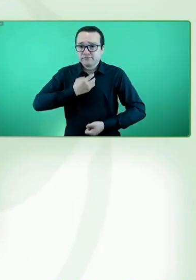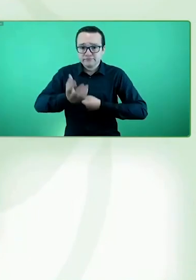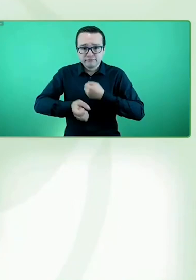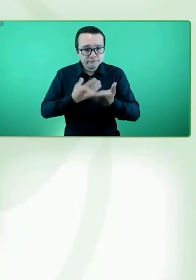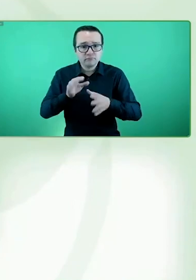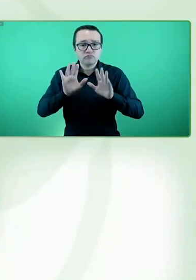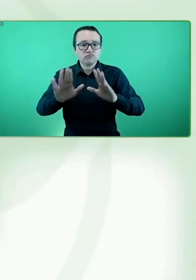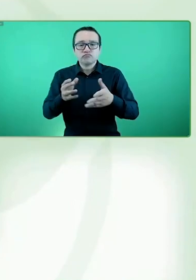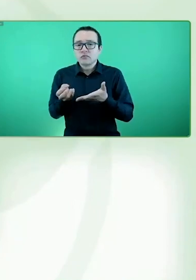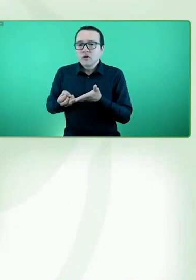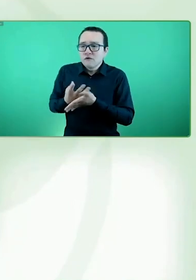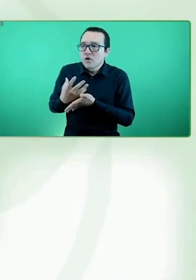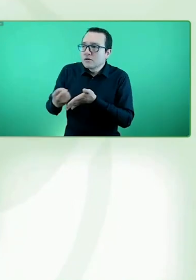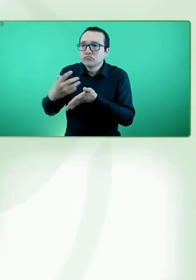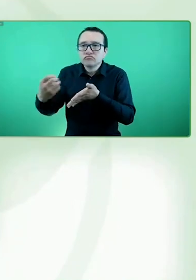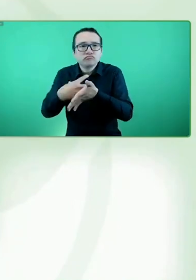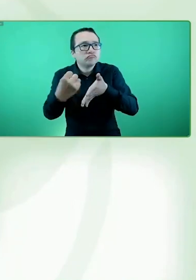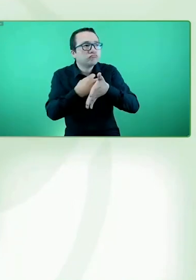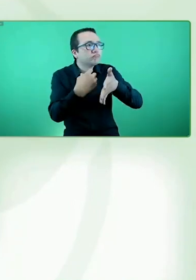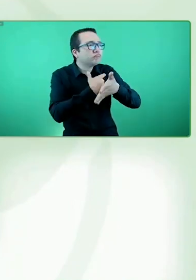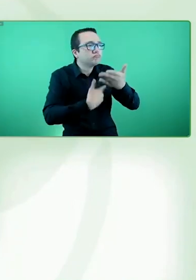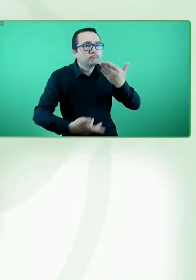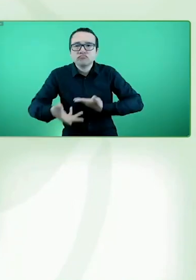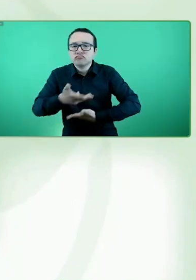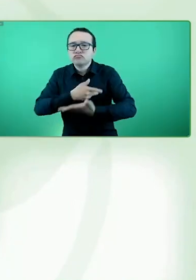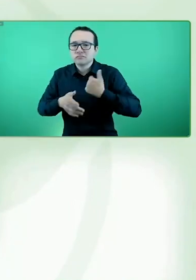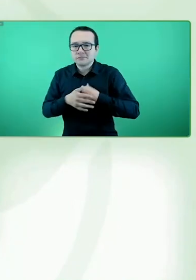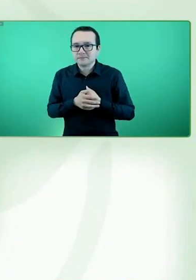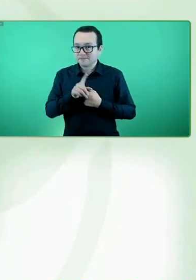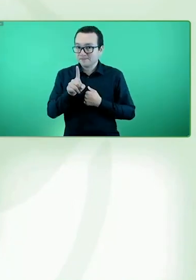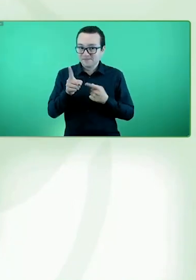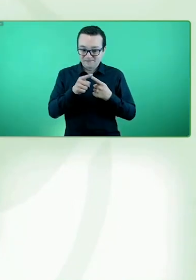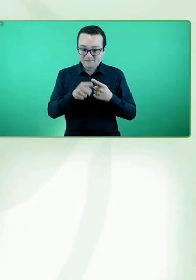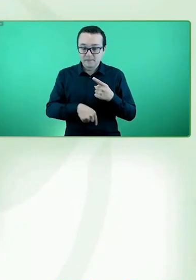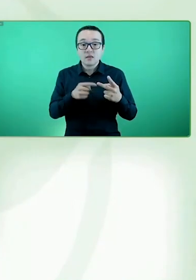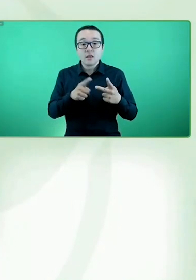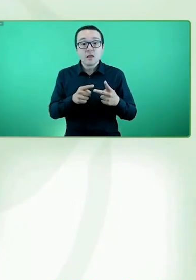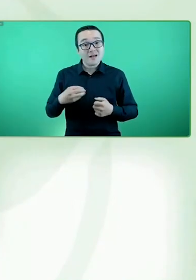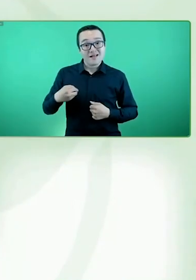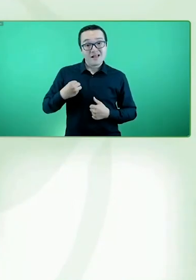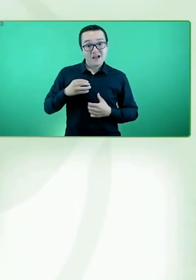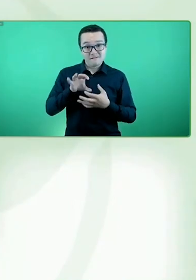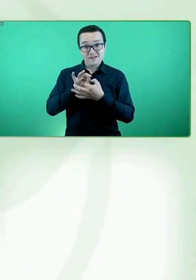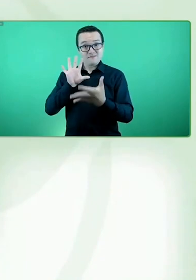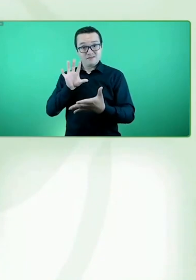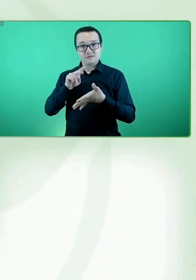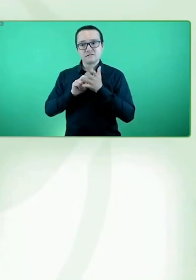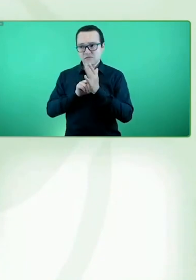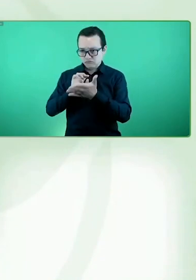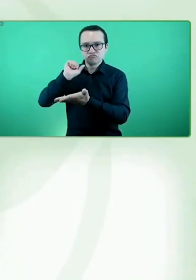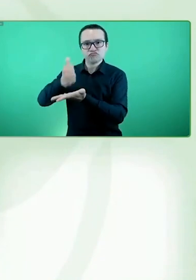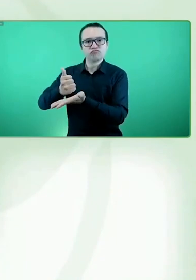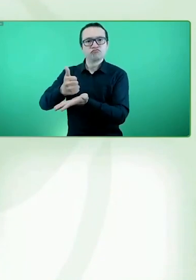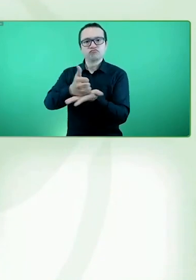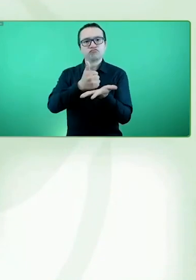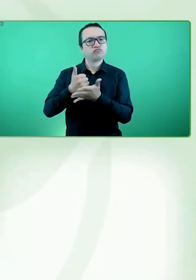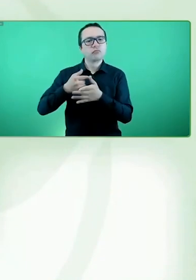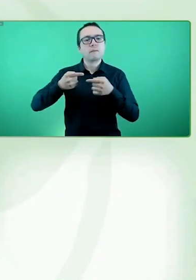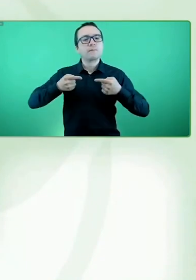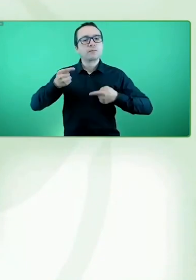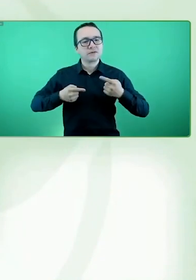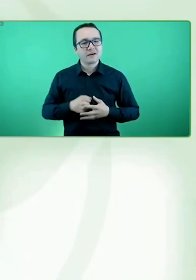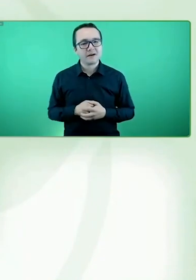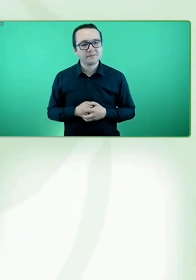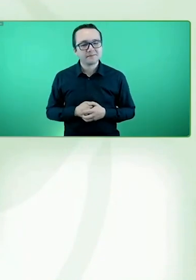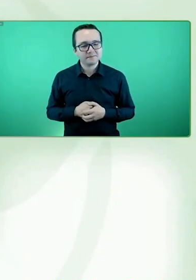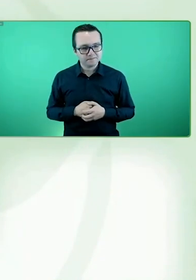disponible. Vida independiente también incluye participación política. Si pensamos en la noción de la ciudadanía y